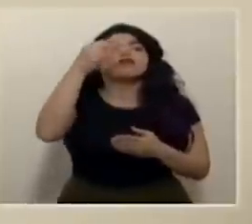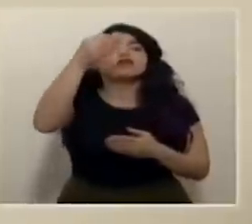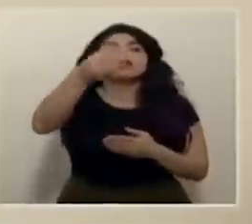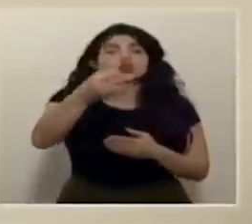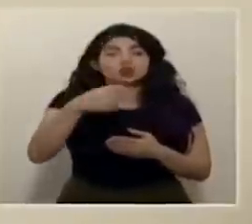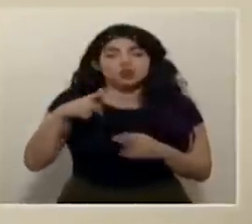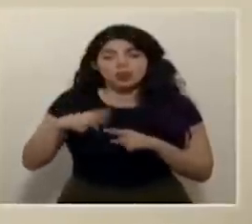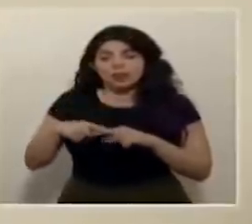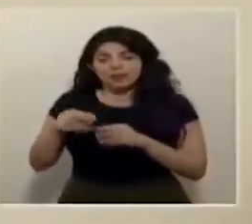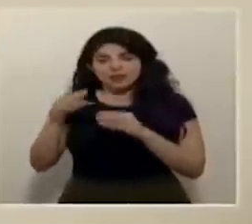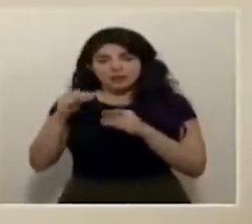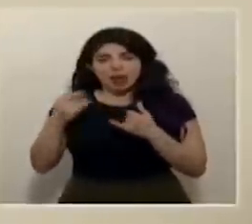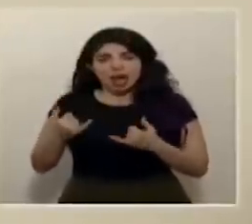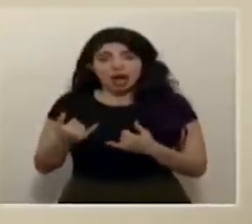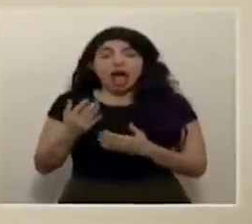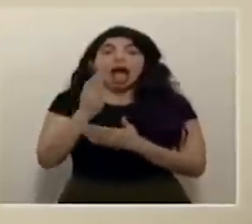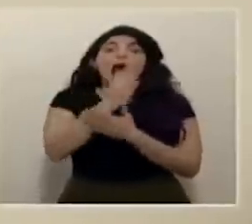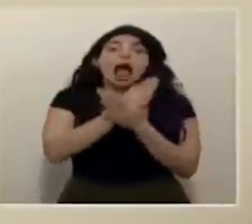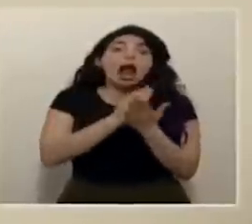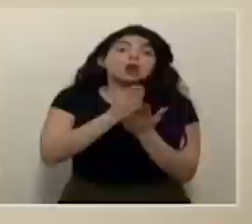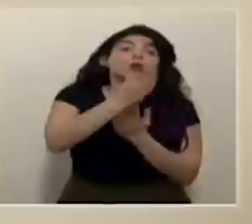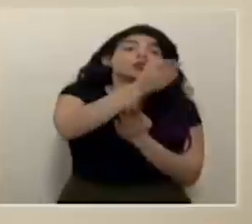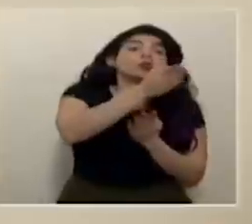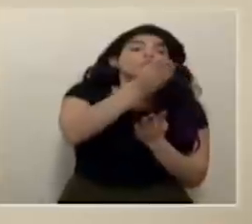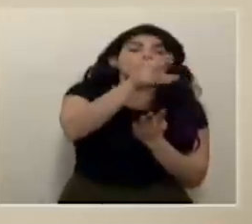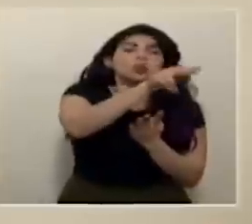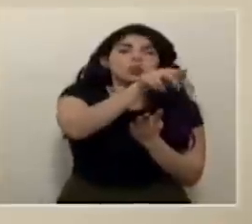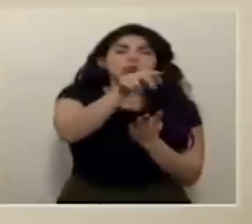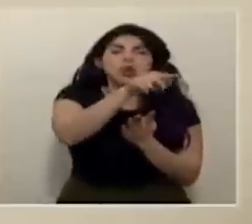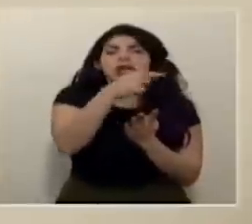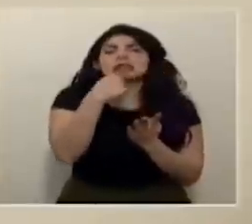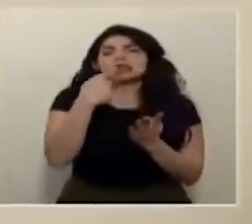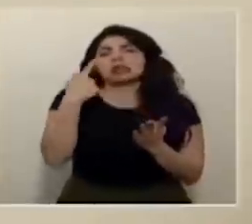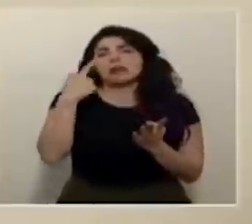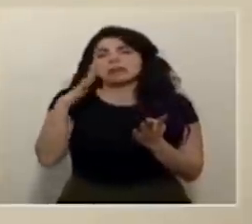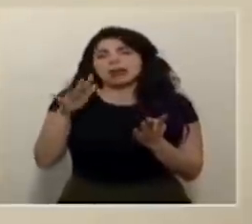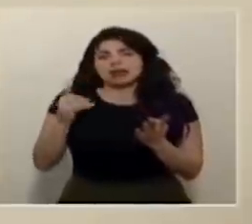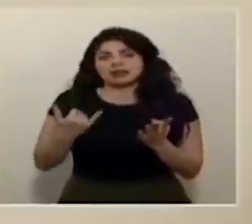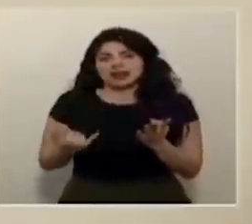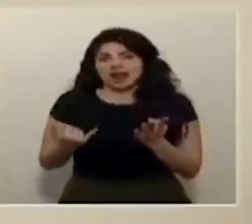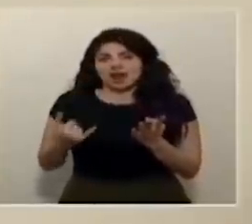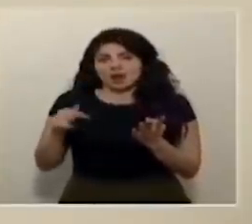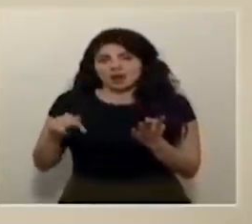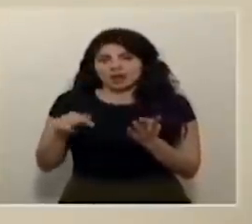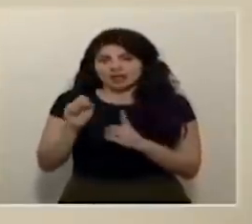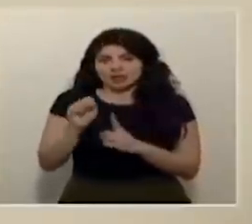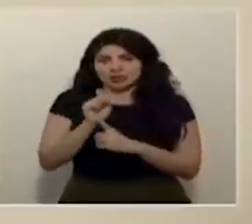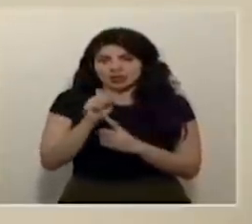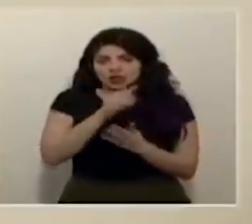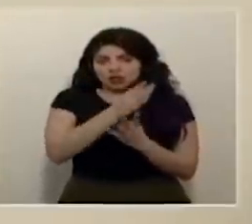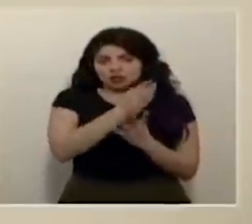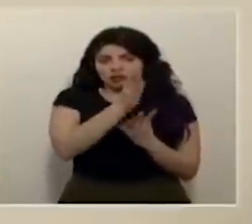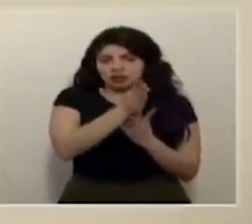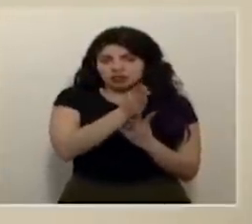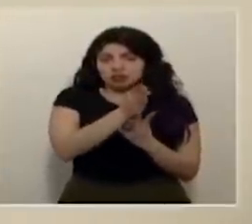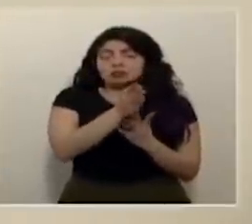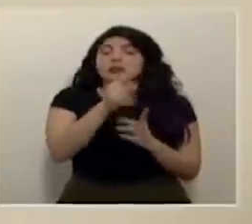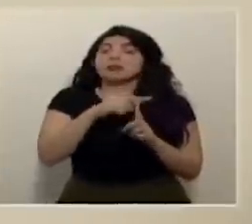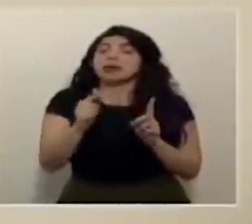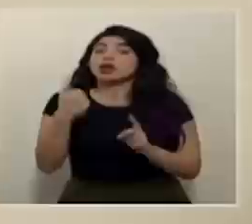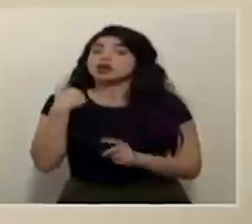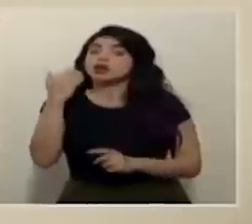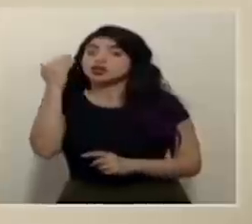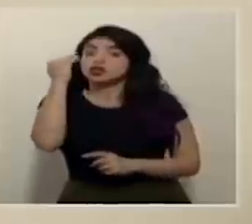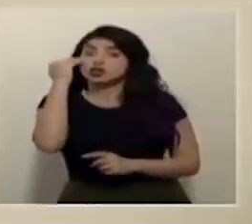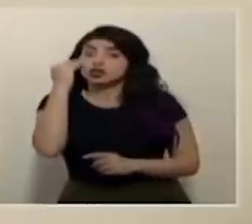escenarios en realidad podían dar algo parecido a lo que estamos teniendo en este momento y sabemos que pues